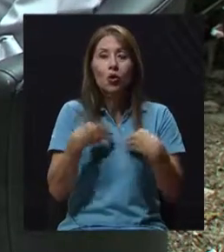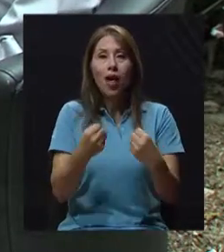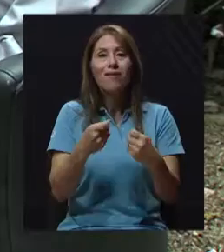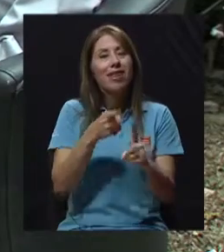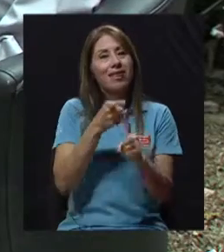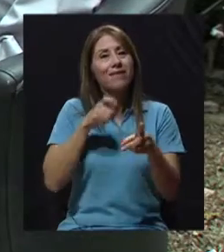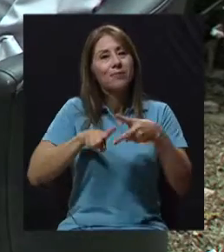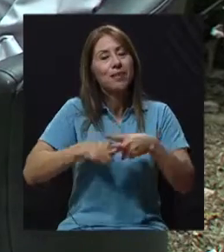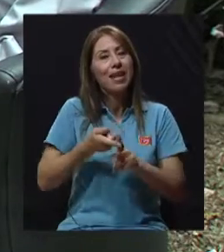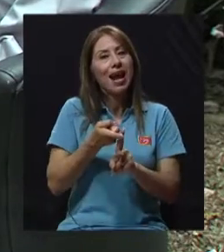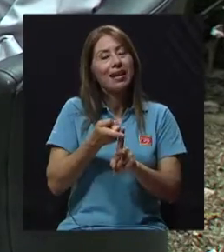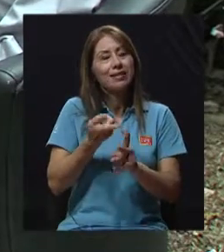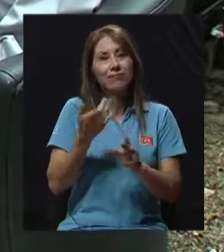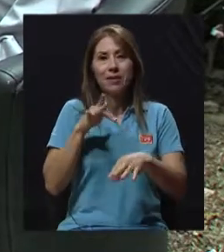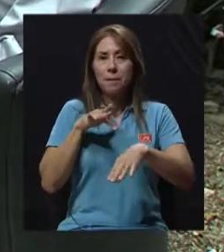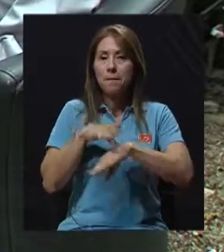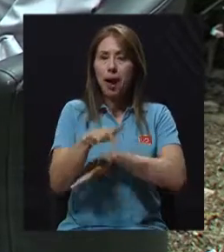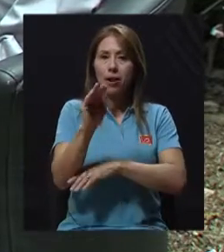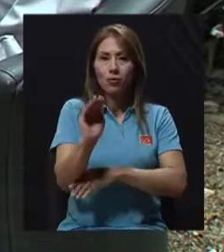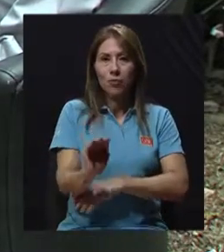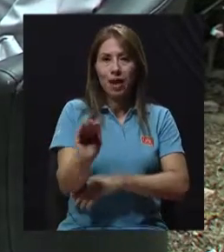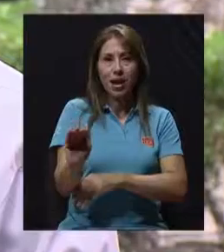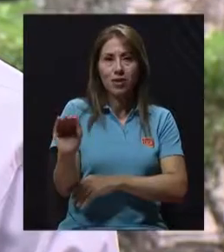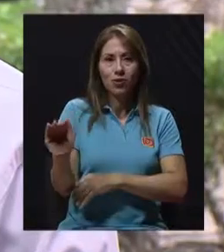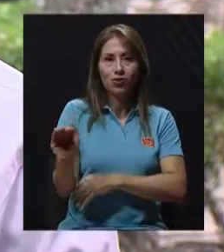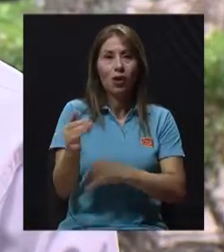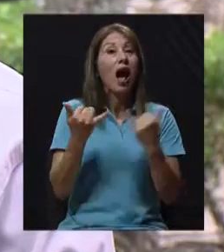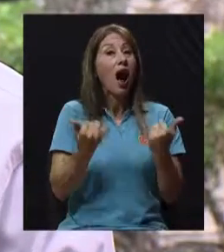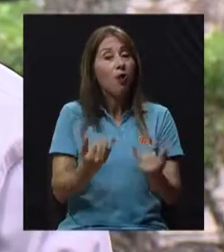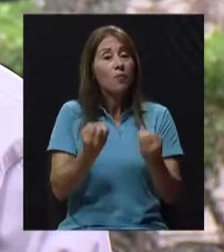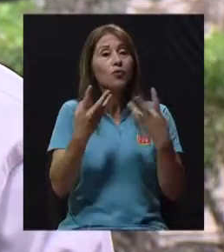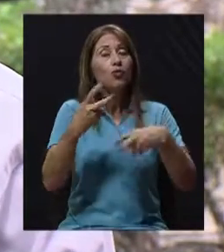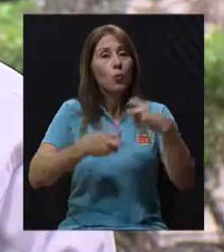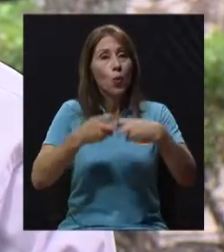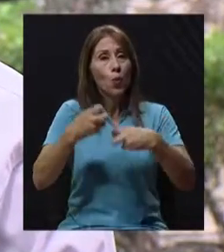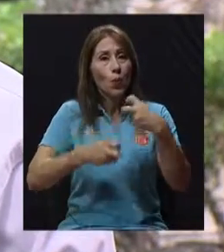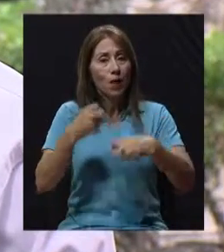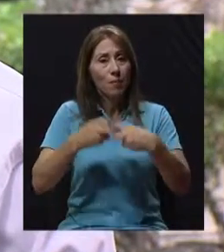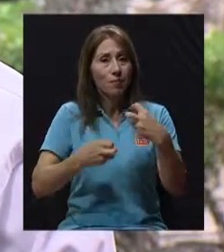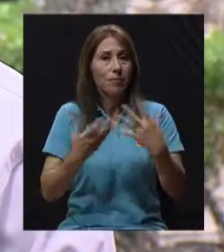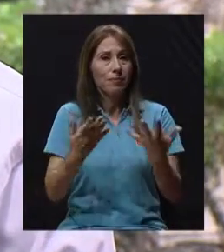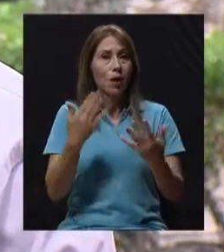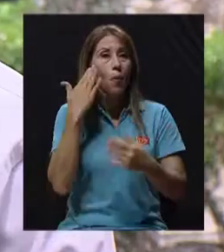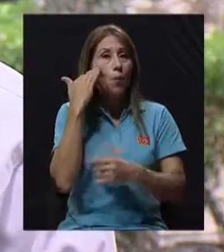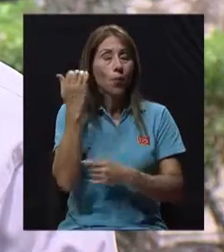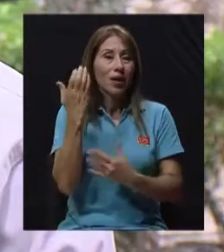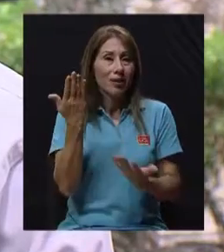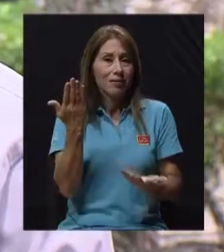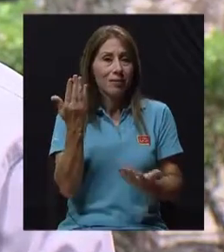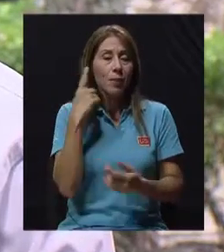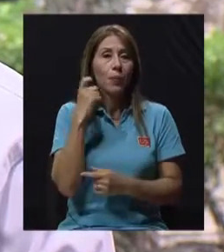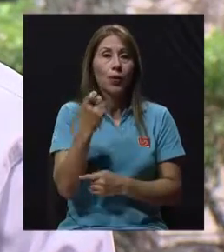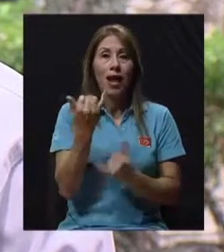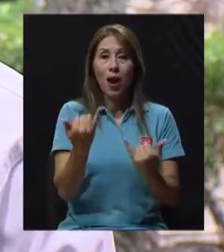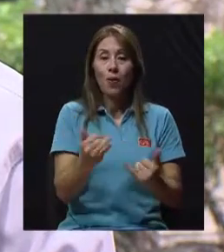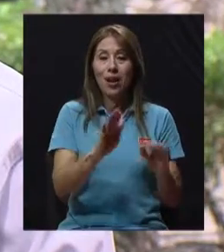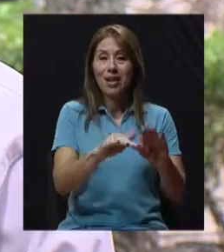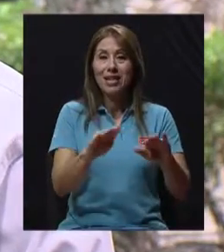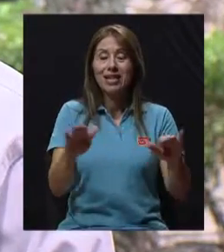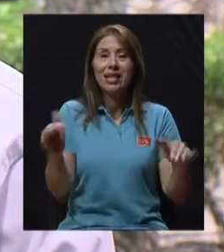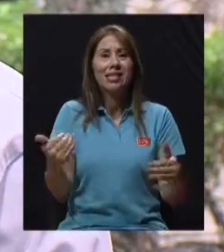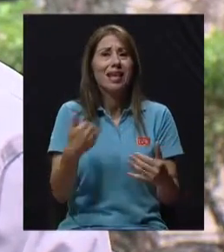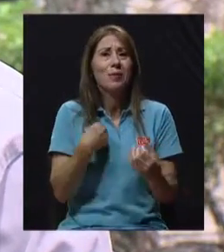pequeños y desgraciadamente ese es uno de los principales problemas que tenemos ahora, digamos, en la niñez porque están bombardeados de